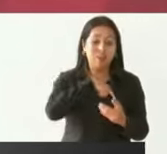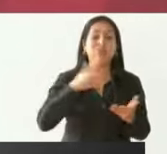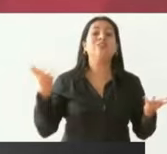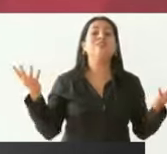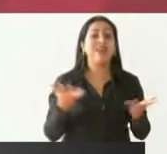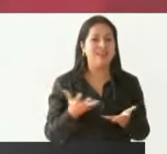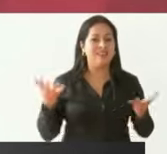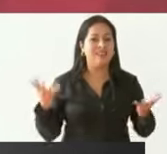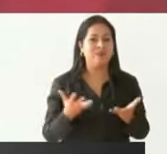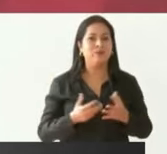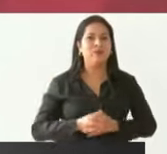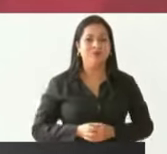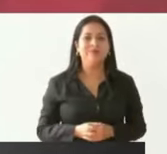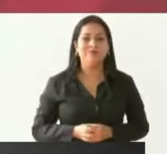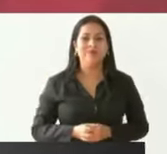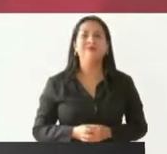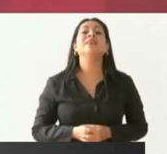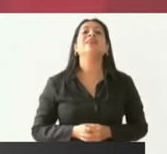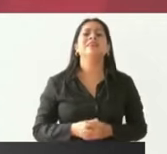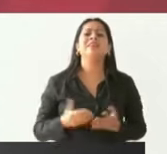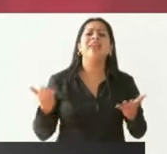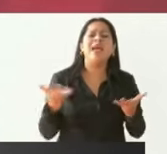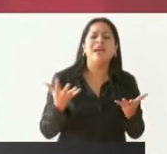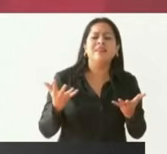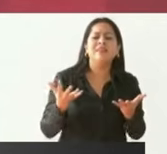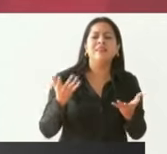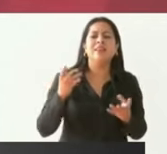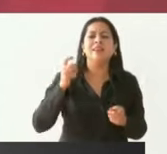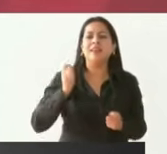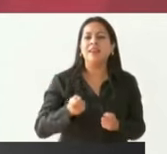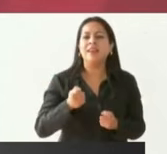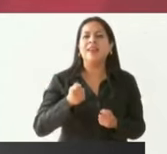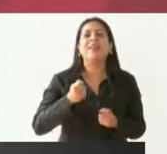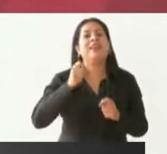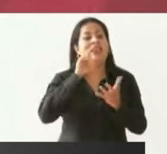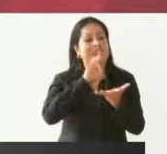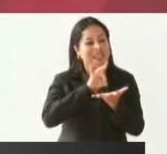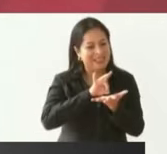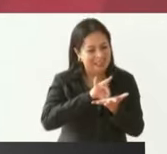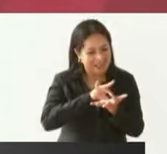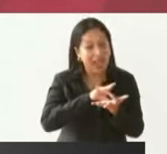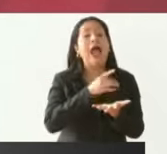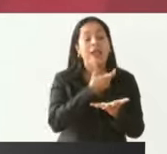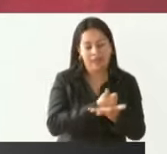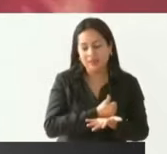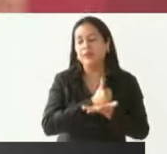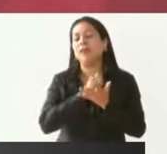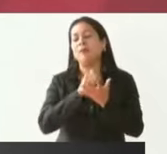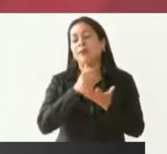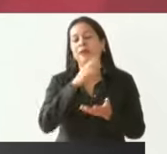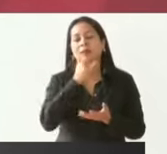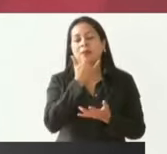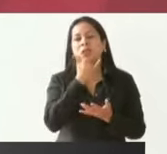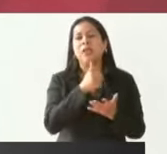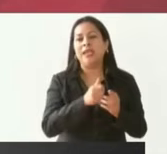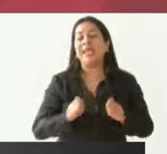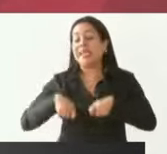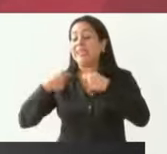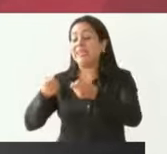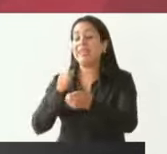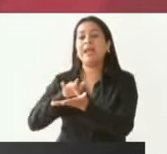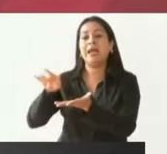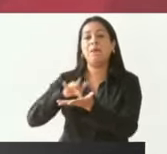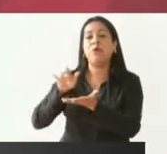aplicando, que consiste en destinar apoyos a los de abajo. ¿Qué hacían